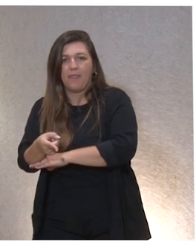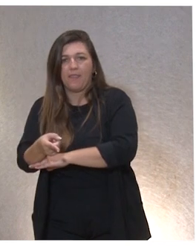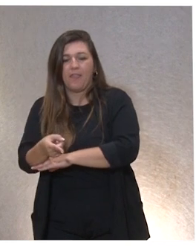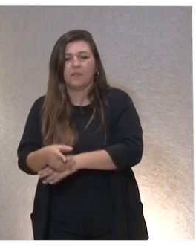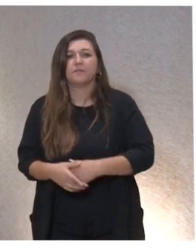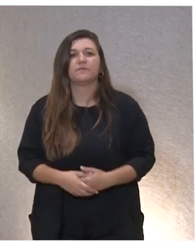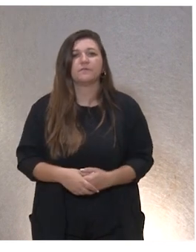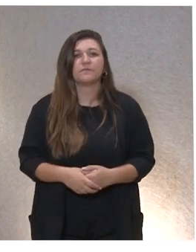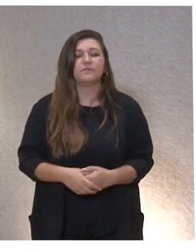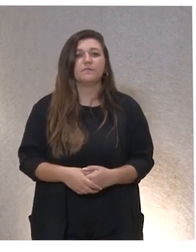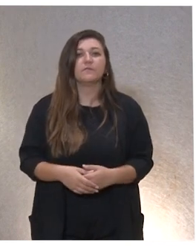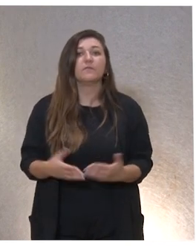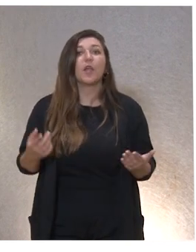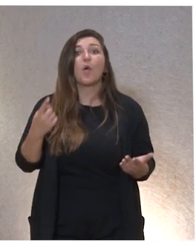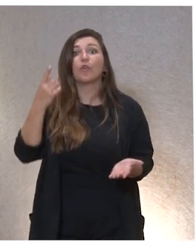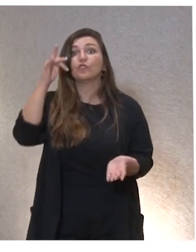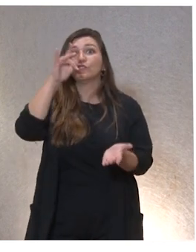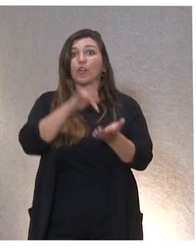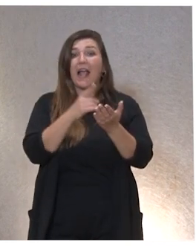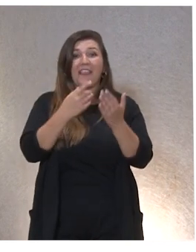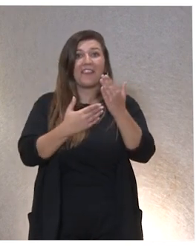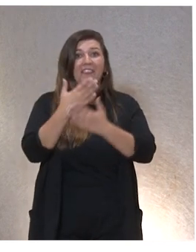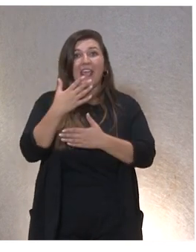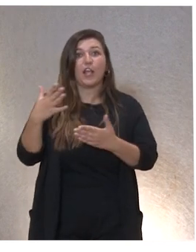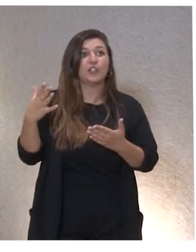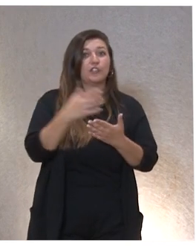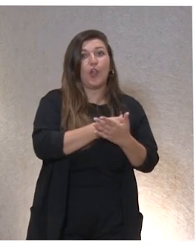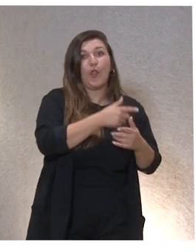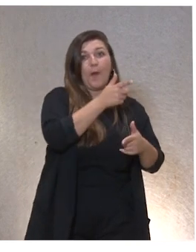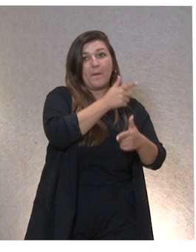Y hubo un día en el que llegamos al aterrizaje, ¿vale?